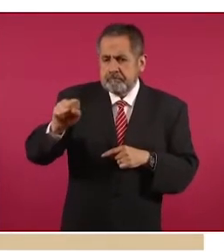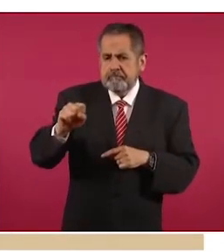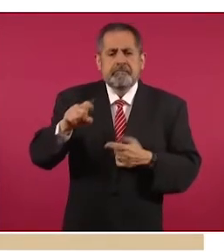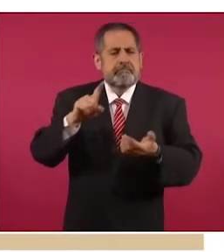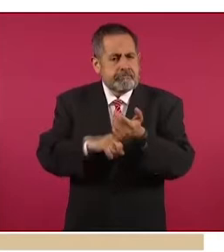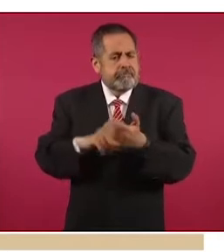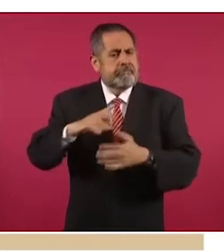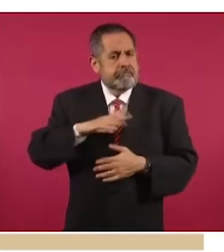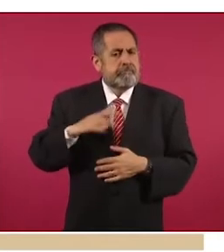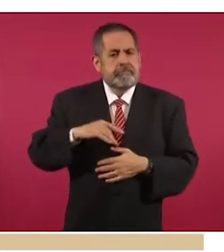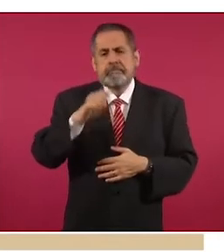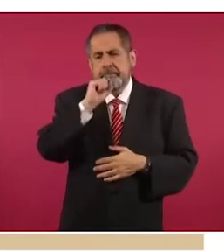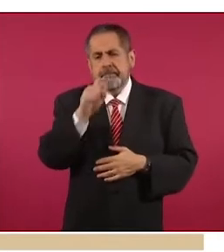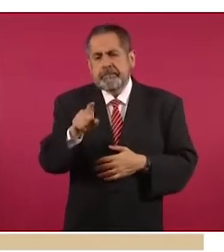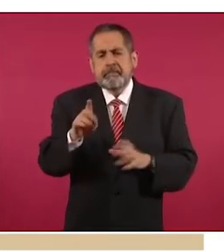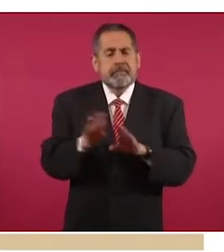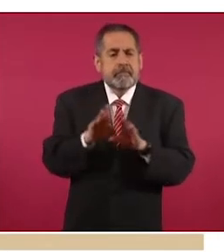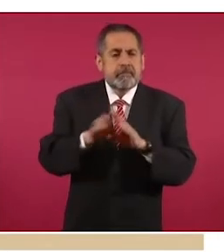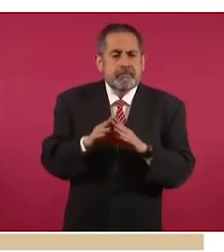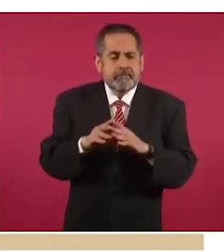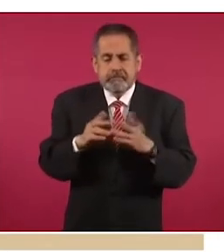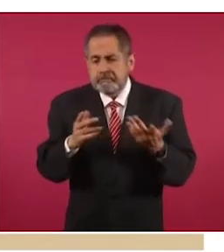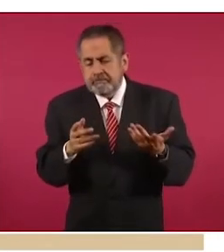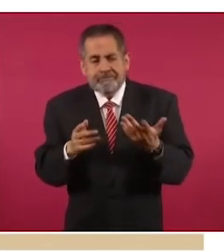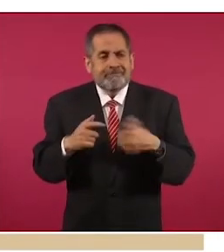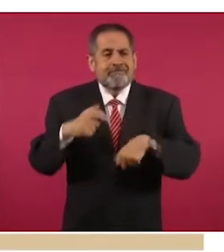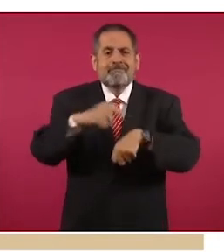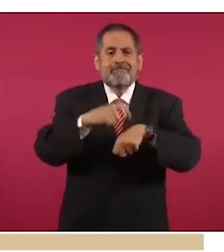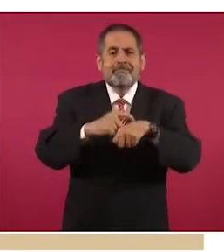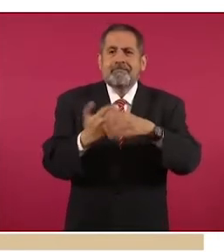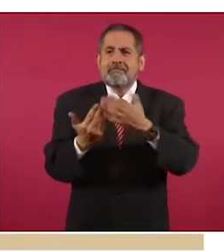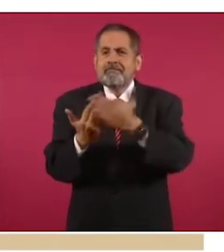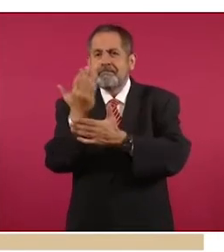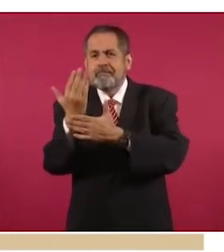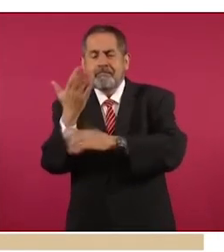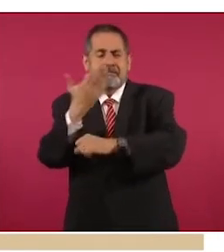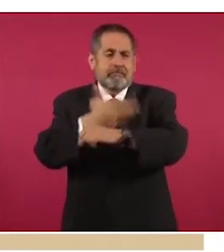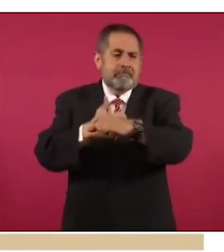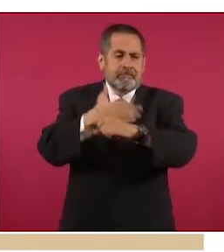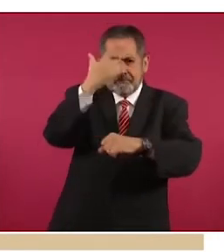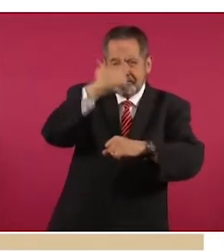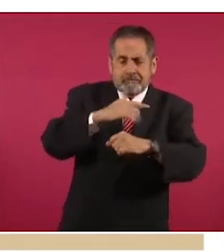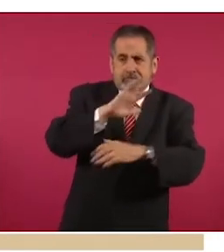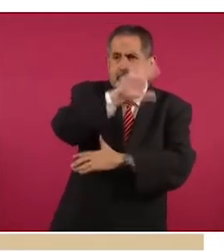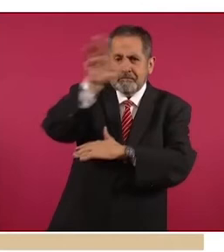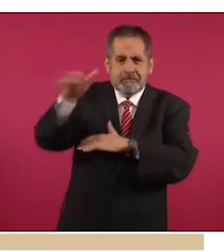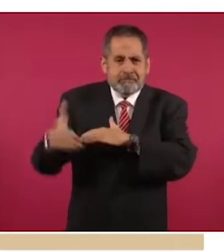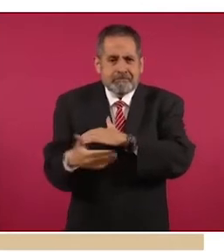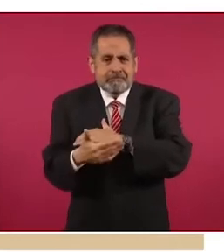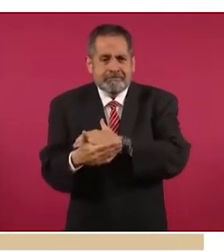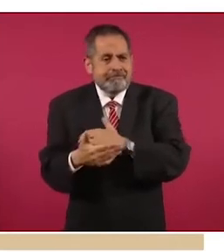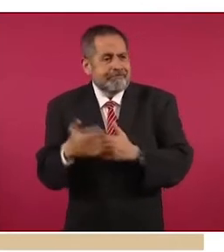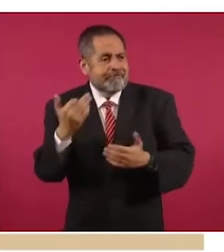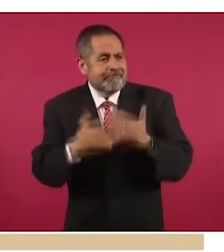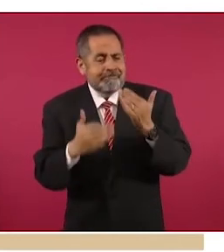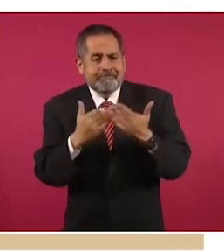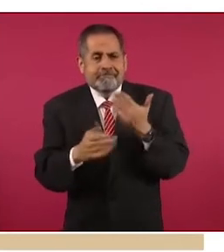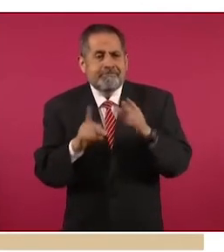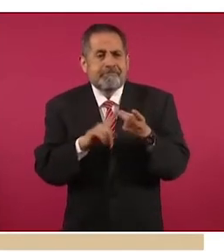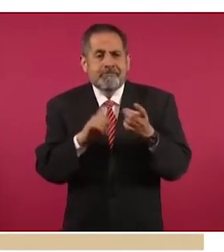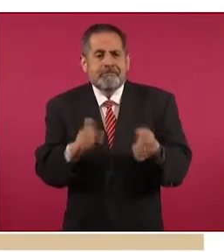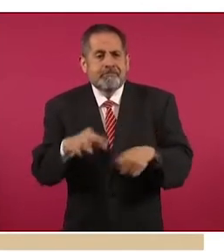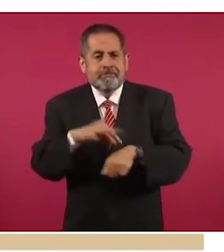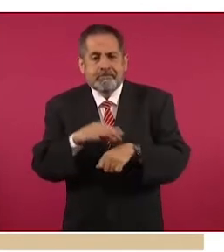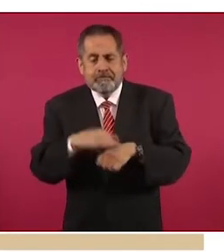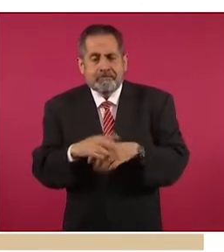estamos ampliando también los turnos en donde necesitamos tener cubierto con médicos generales